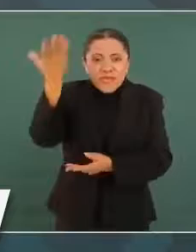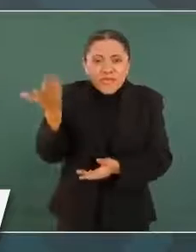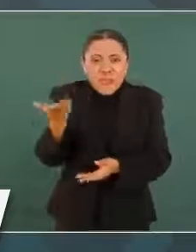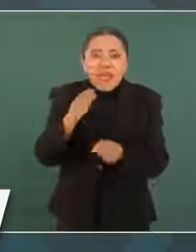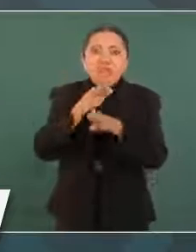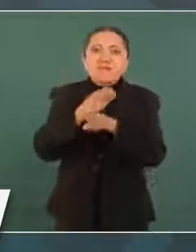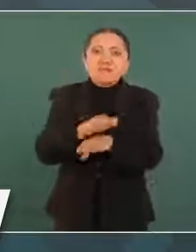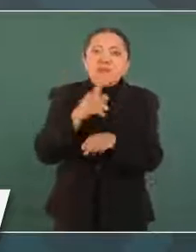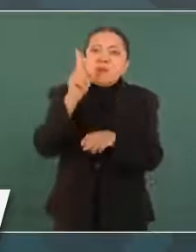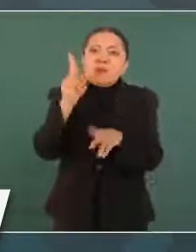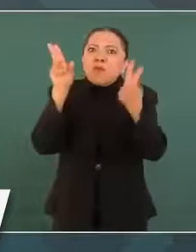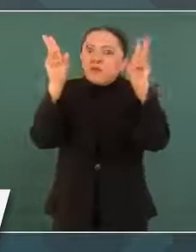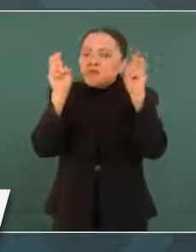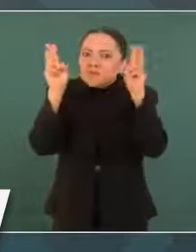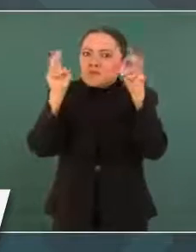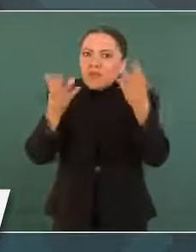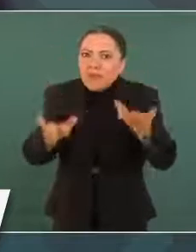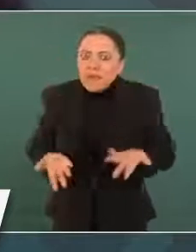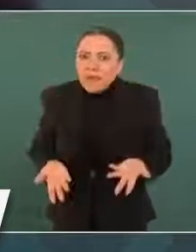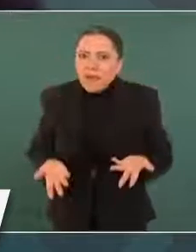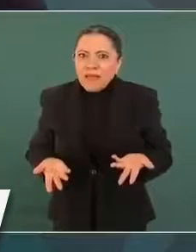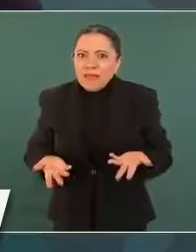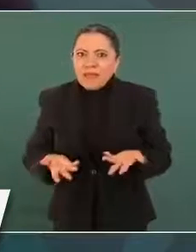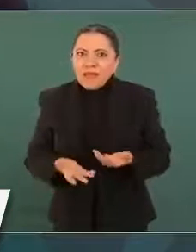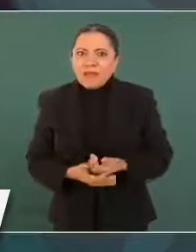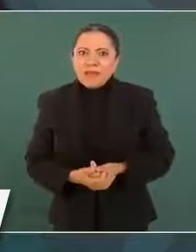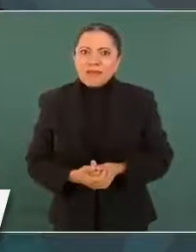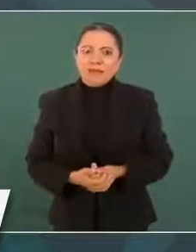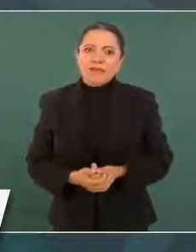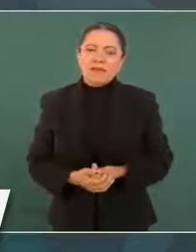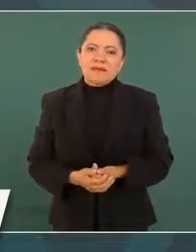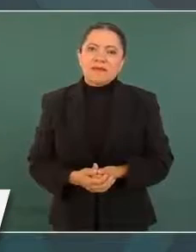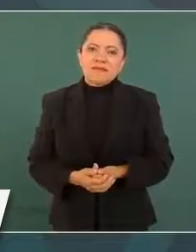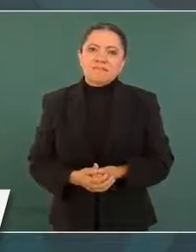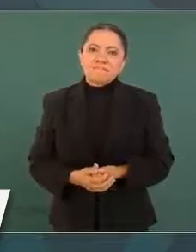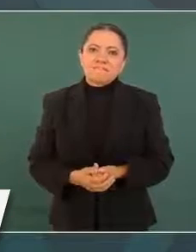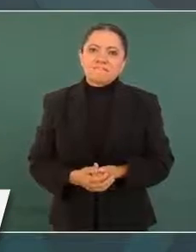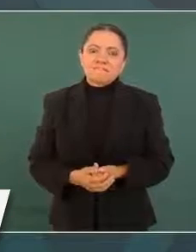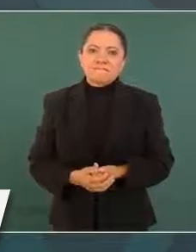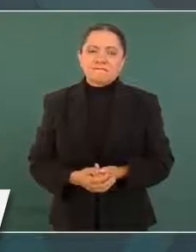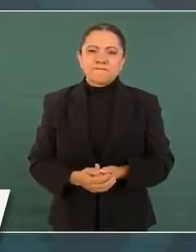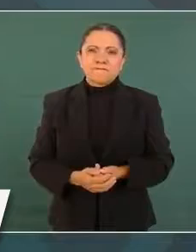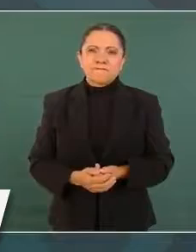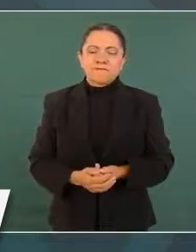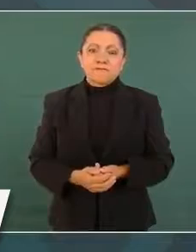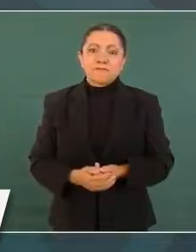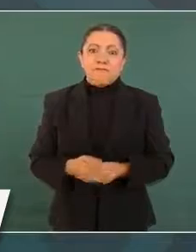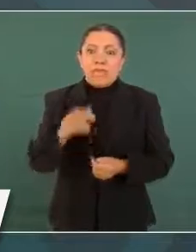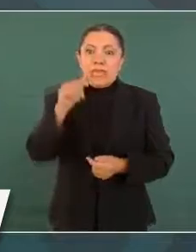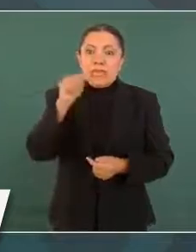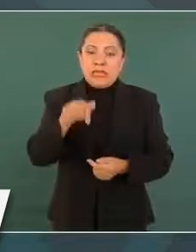asunto que sólo